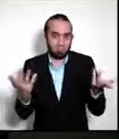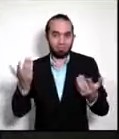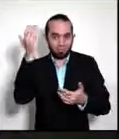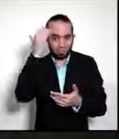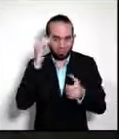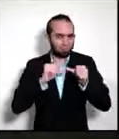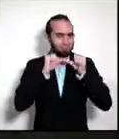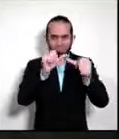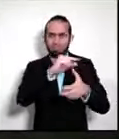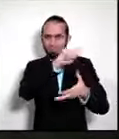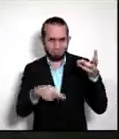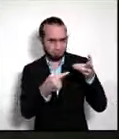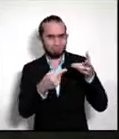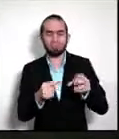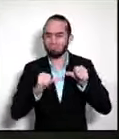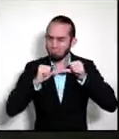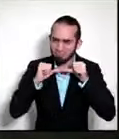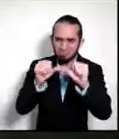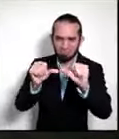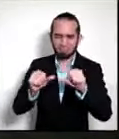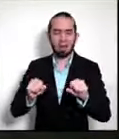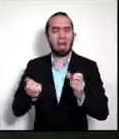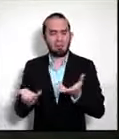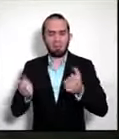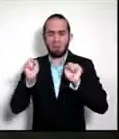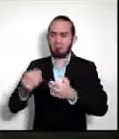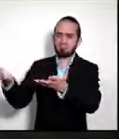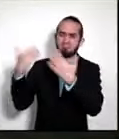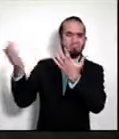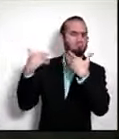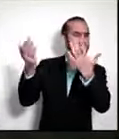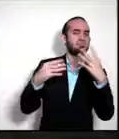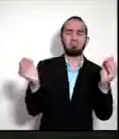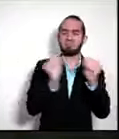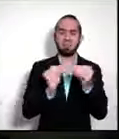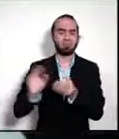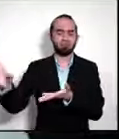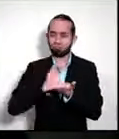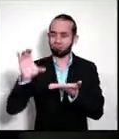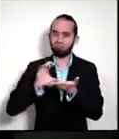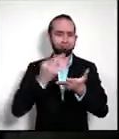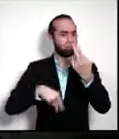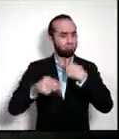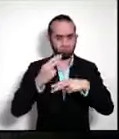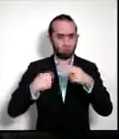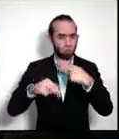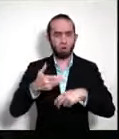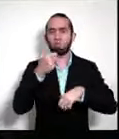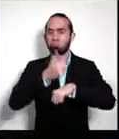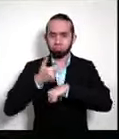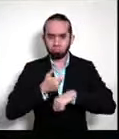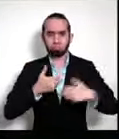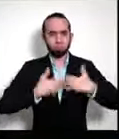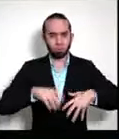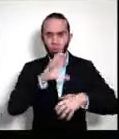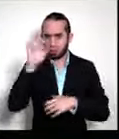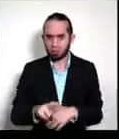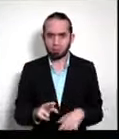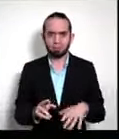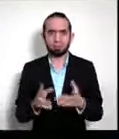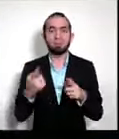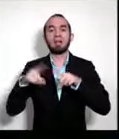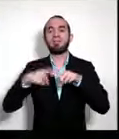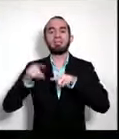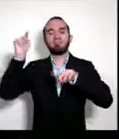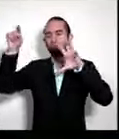herramientas para seguir atrayendo más inversión extranjera directa a Costa Rica con diversidad de